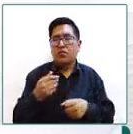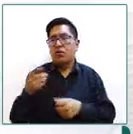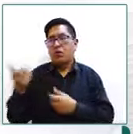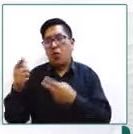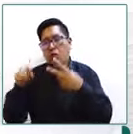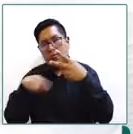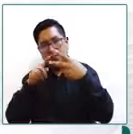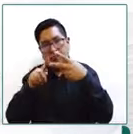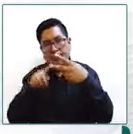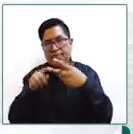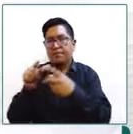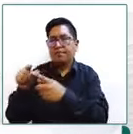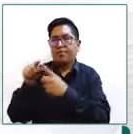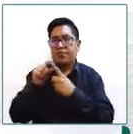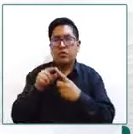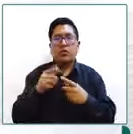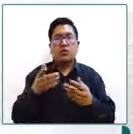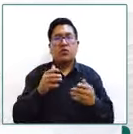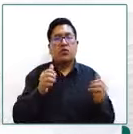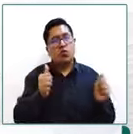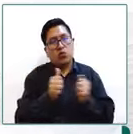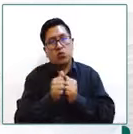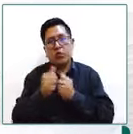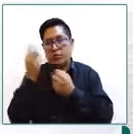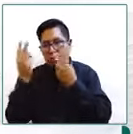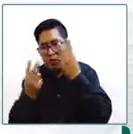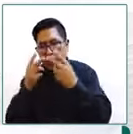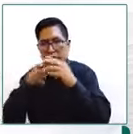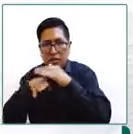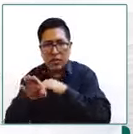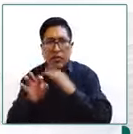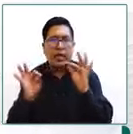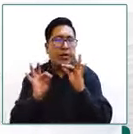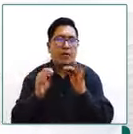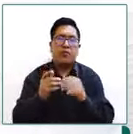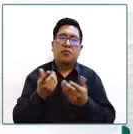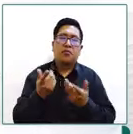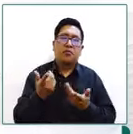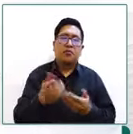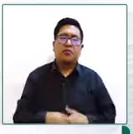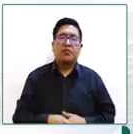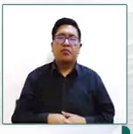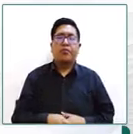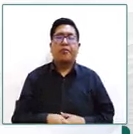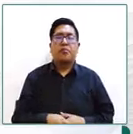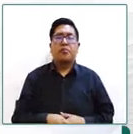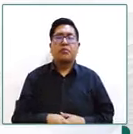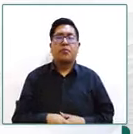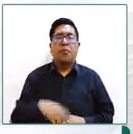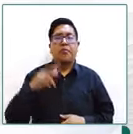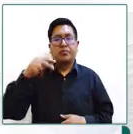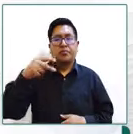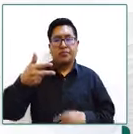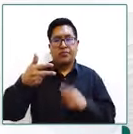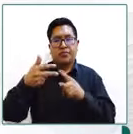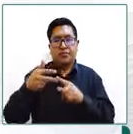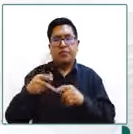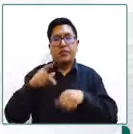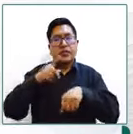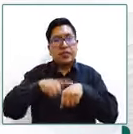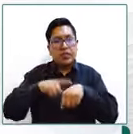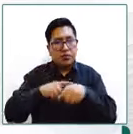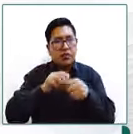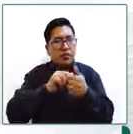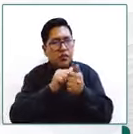supervisadas sin metodología para su efectiva realización se establece un periodo de adaptación